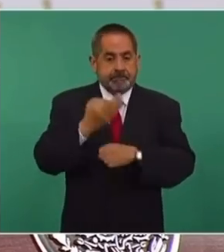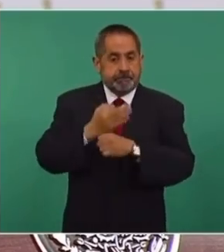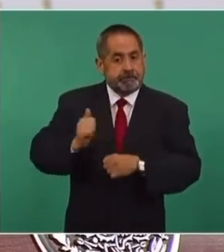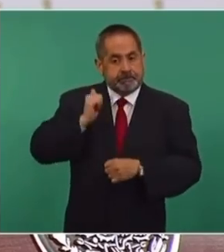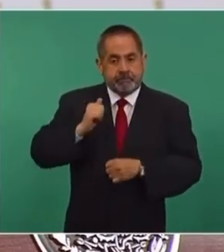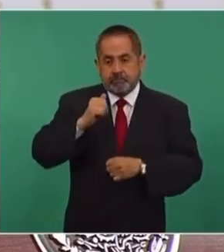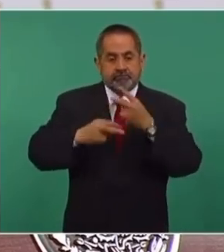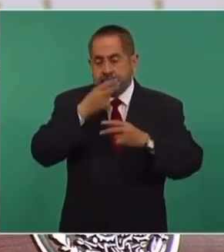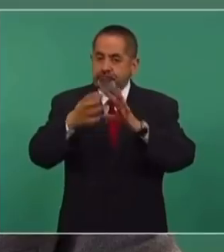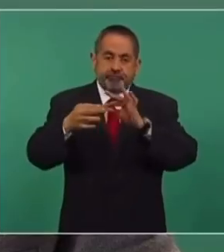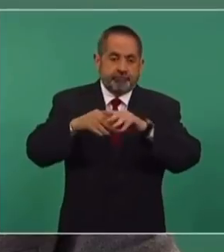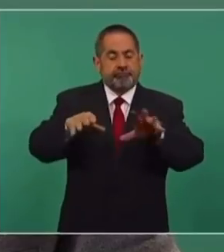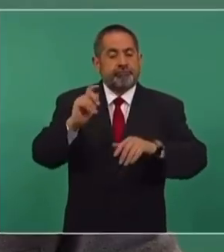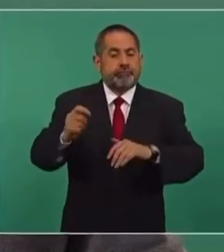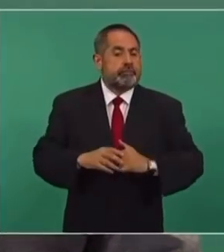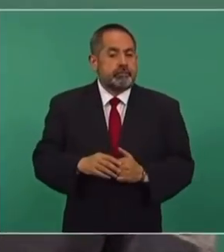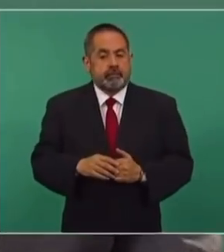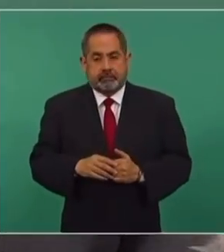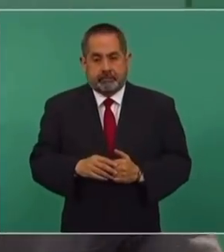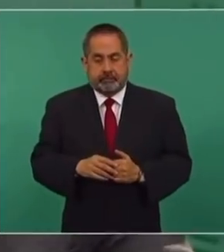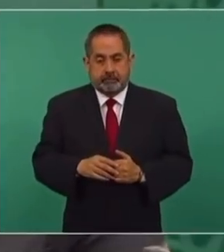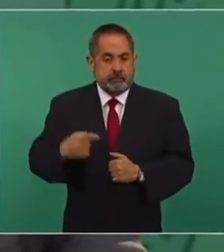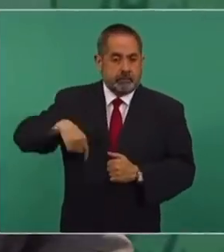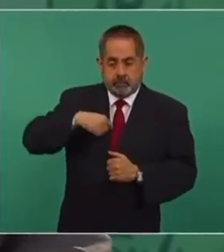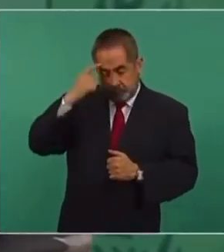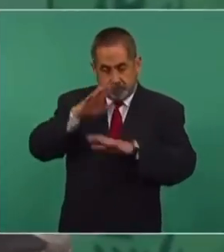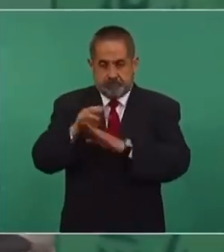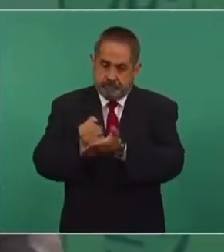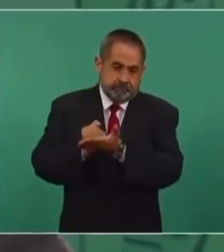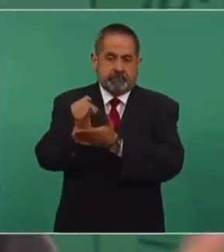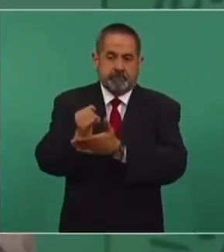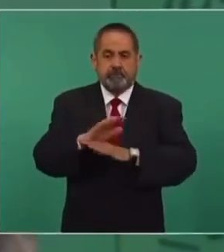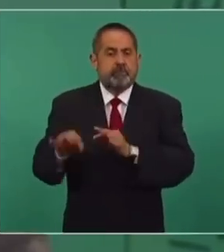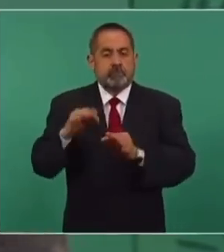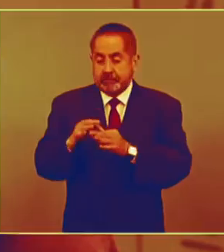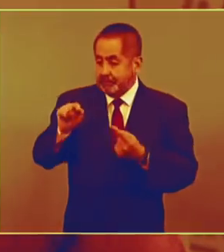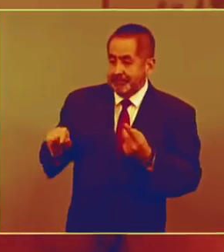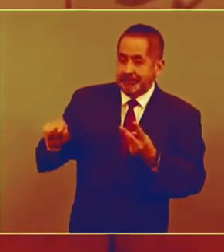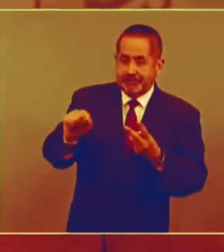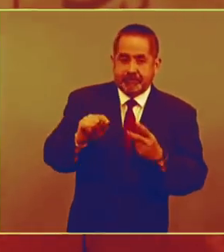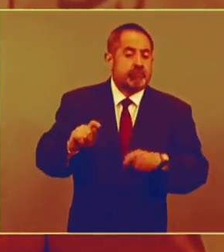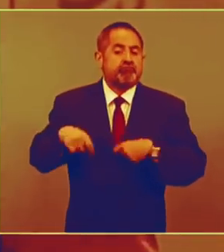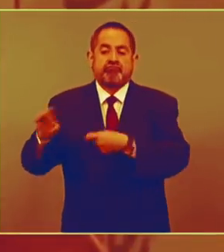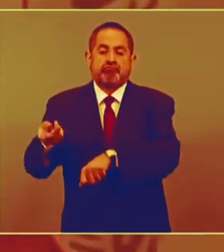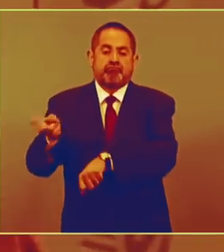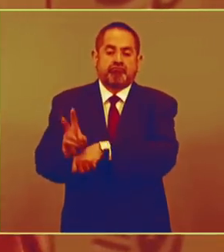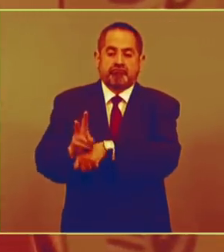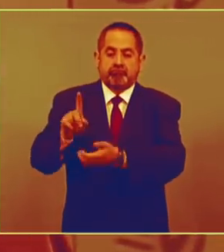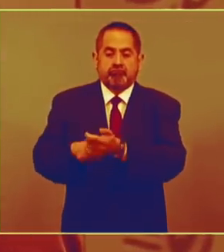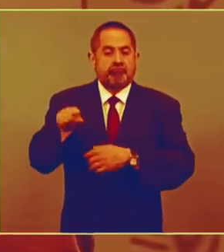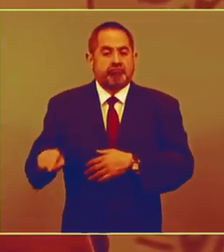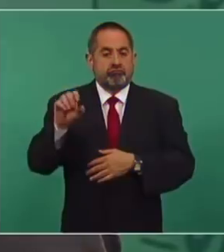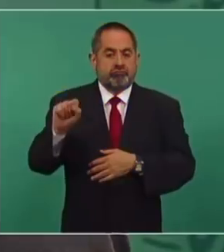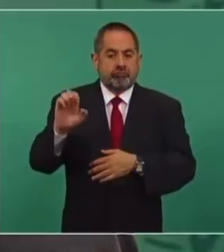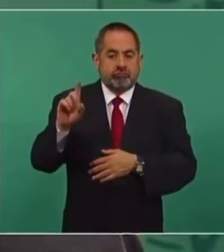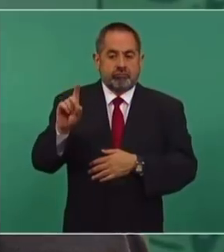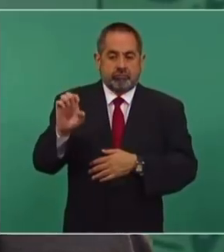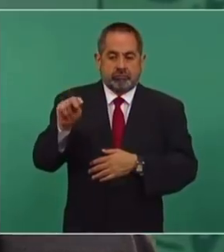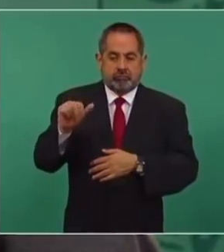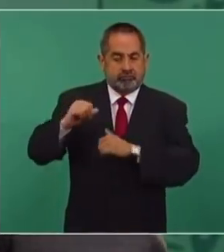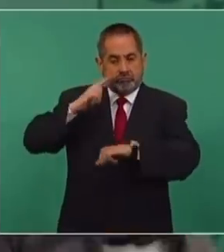también aprovechar para decirle a la gente que tomamos la decisión de entregar estos bienes en custodia a la Secretaría de la Defensa Nacional.